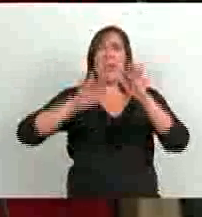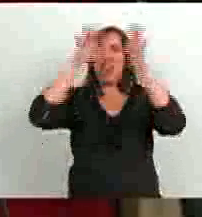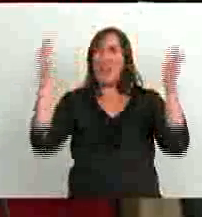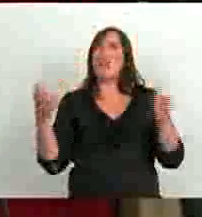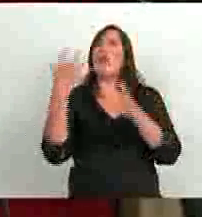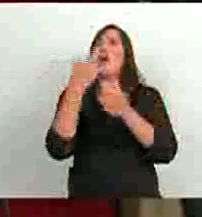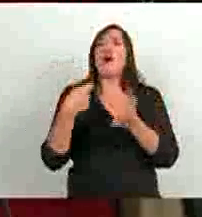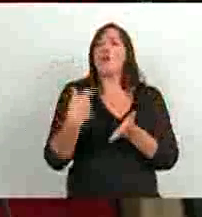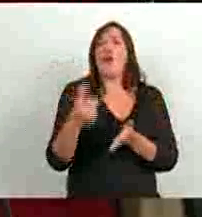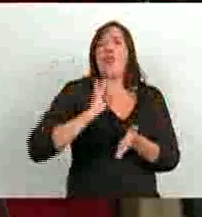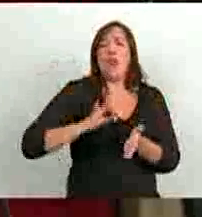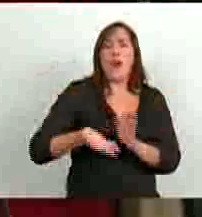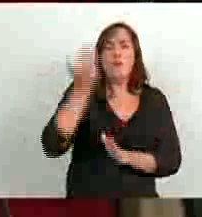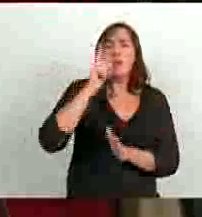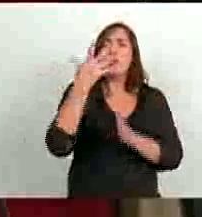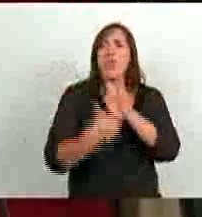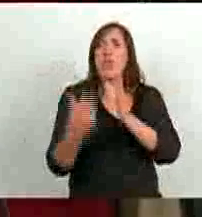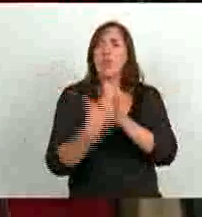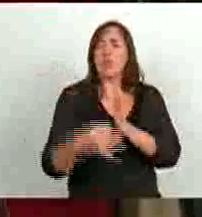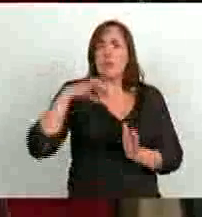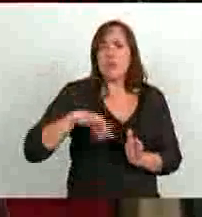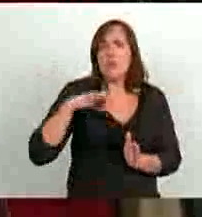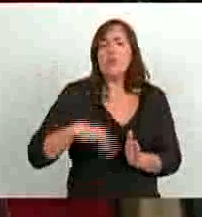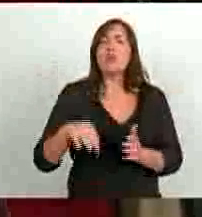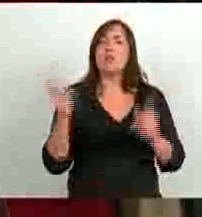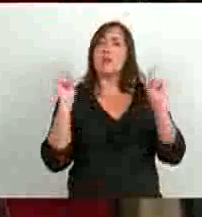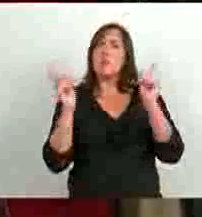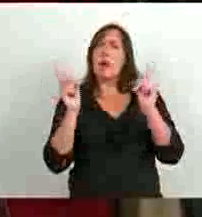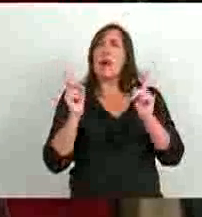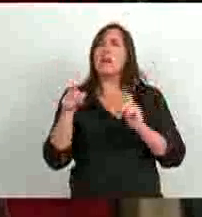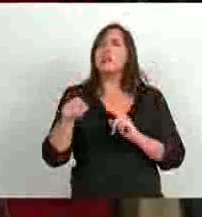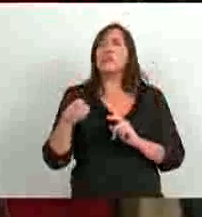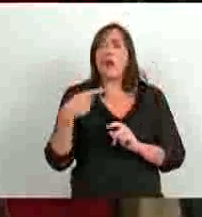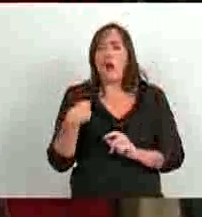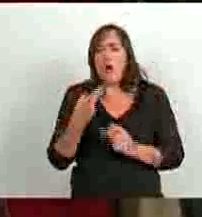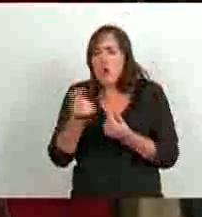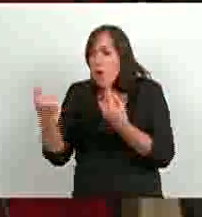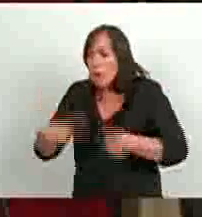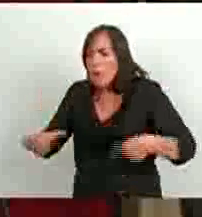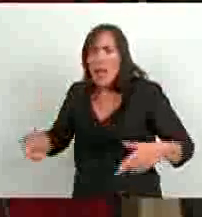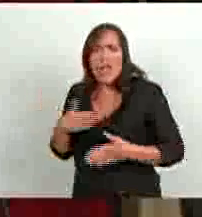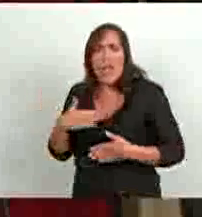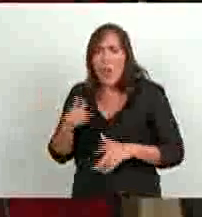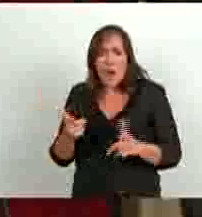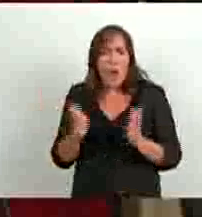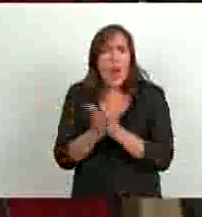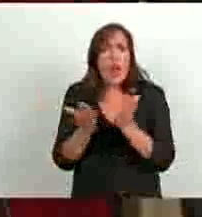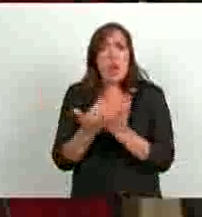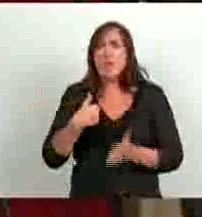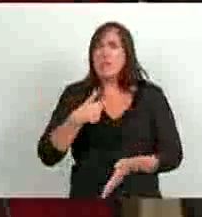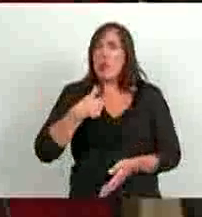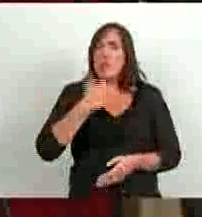el salario, que era la lógica donde los maestros tenían que comprarse su propio material, porque no tenían libros, hemos